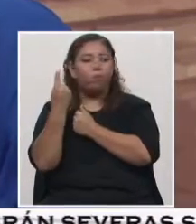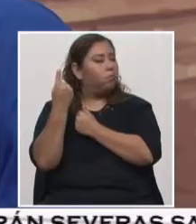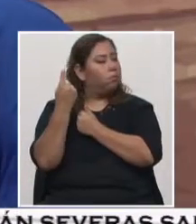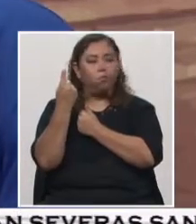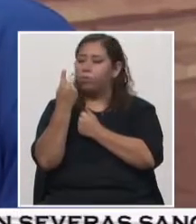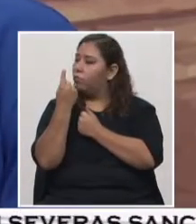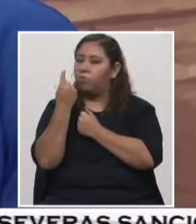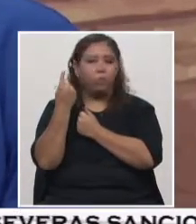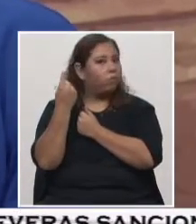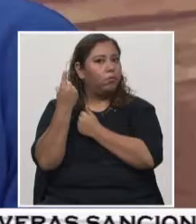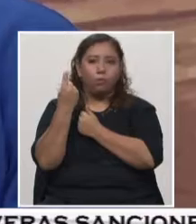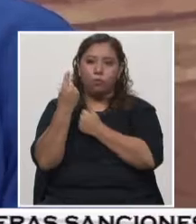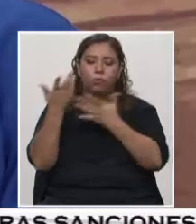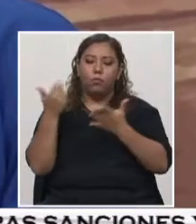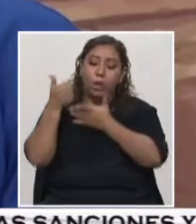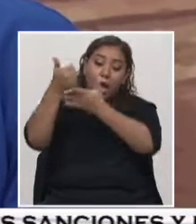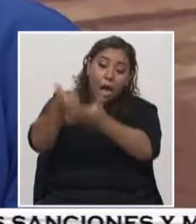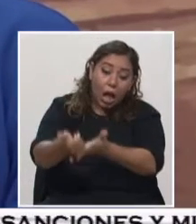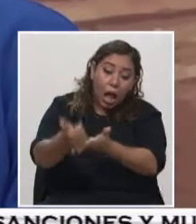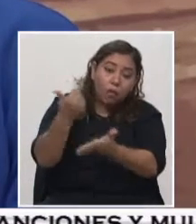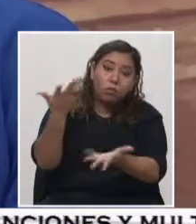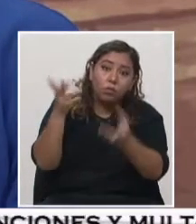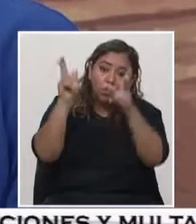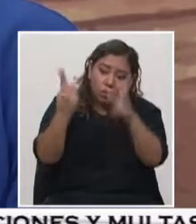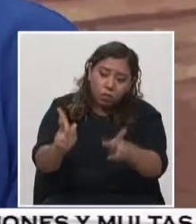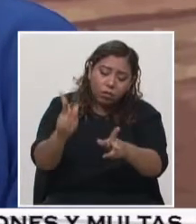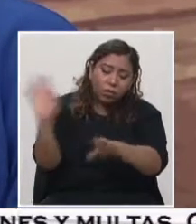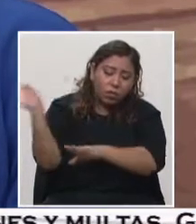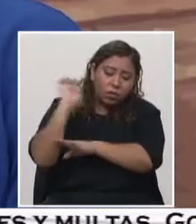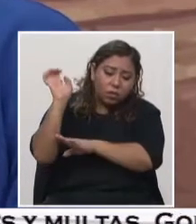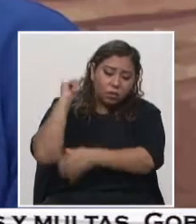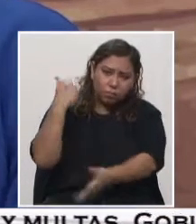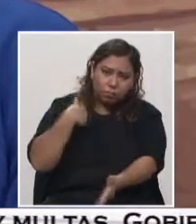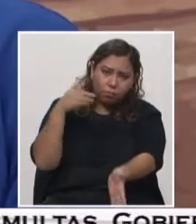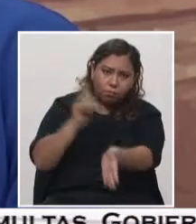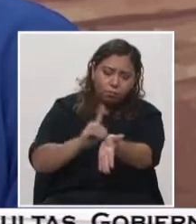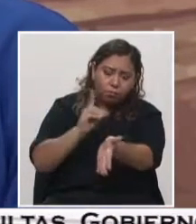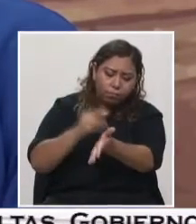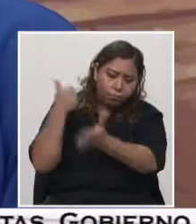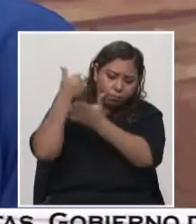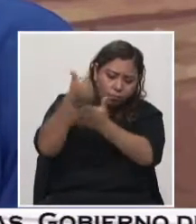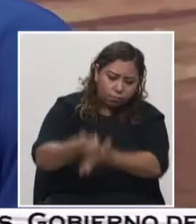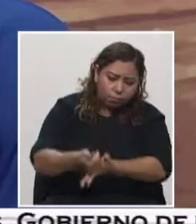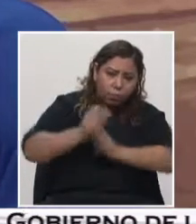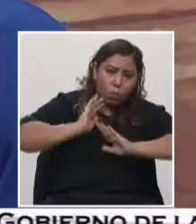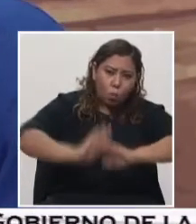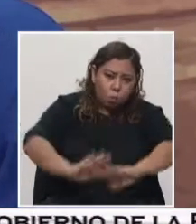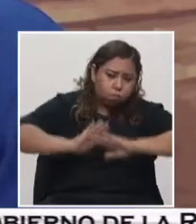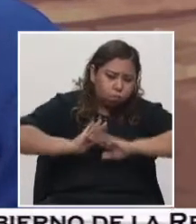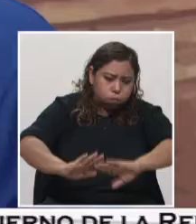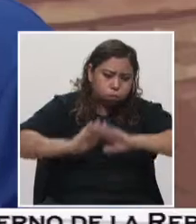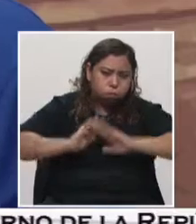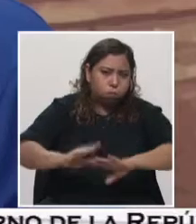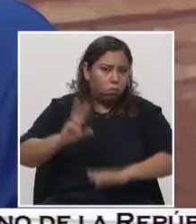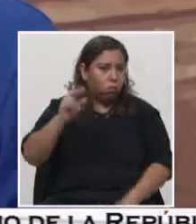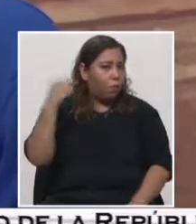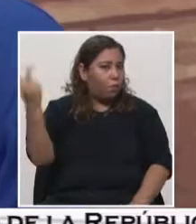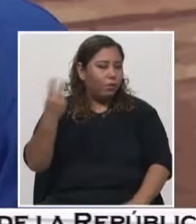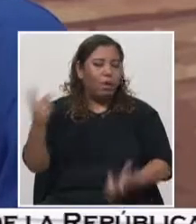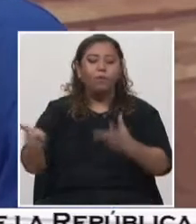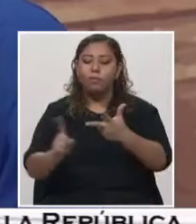preopritalaria. A través de la Oficina Técnica de Prevención y Seguridad contra Incendios, el Cuerpo de Bomberos dicta normas y medidas de seguridad,